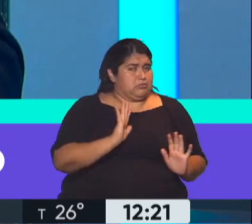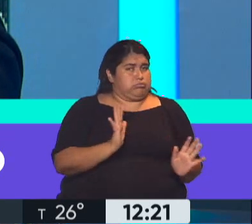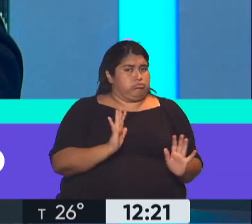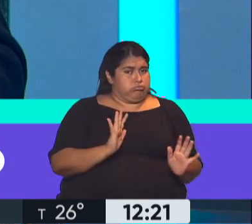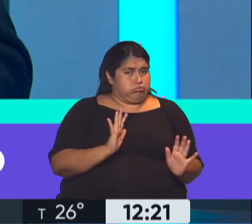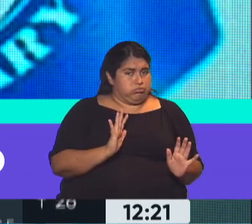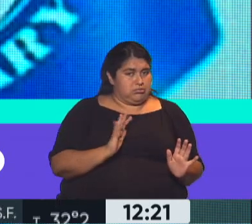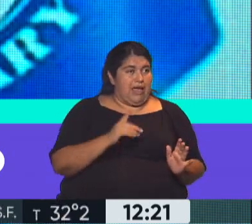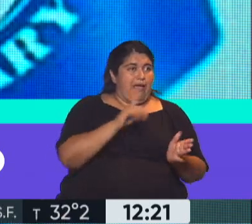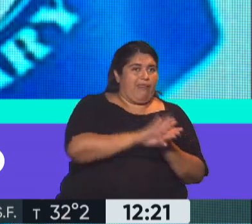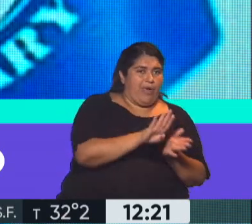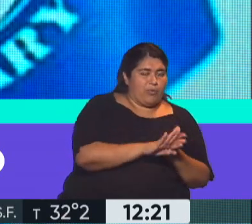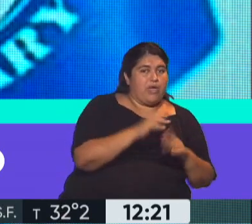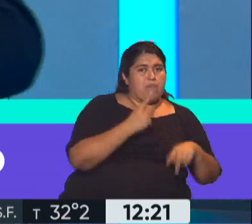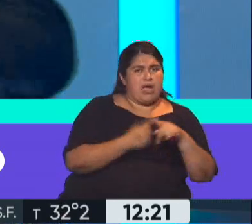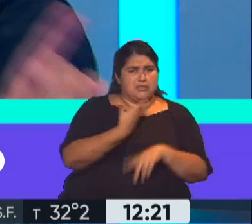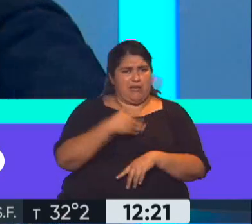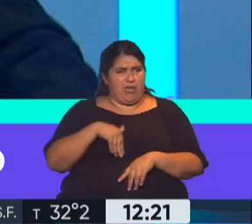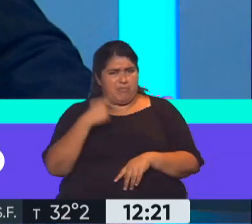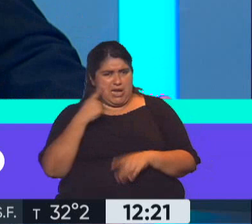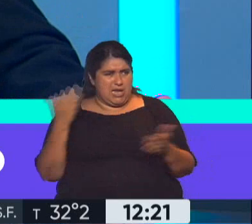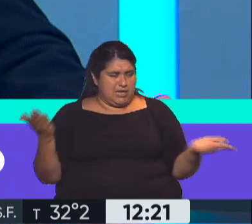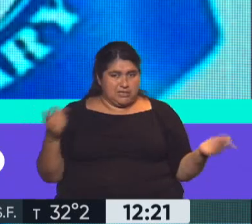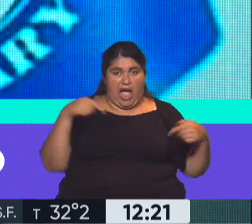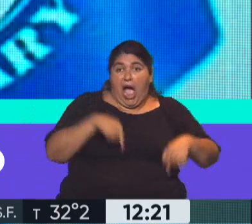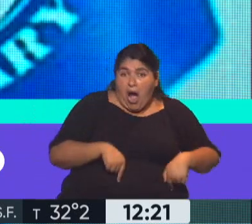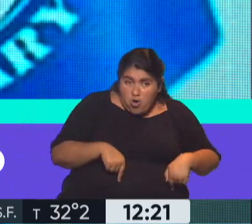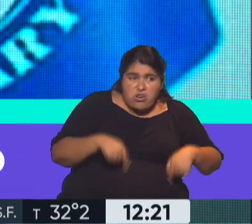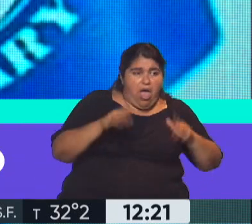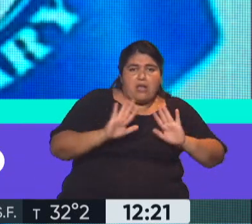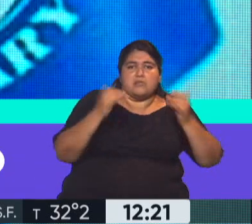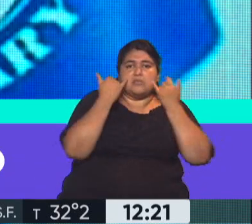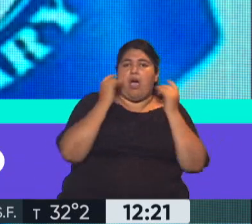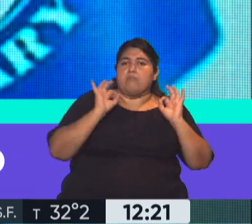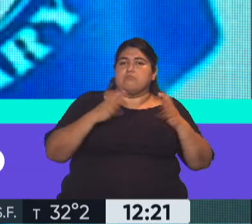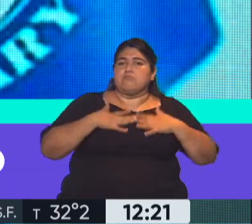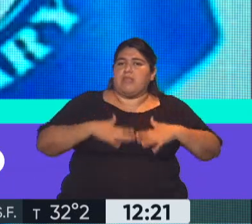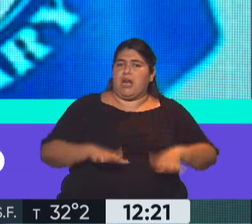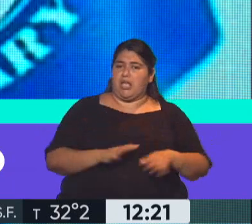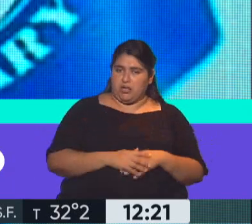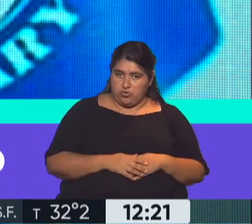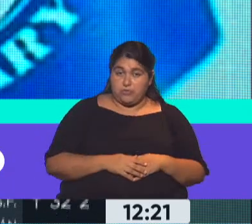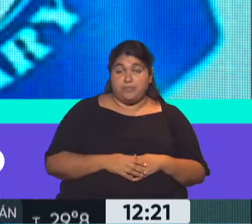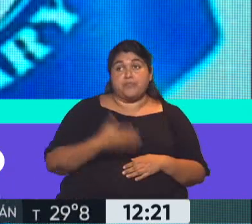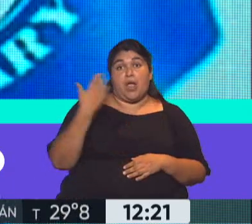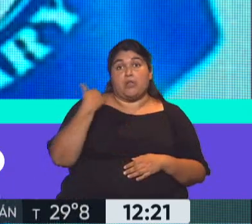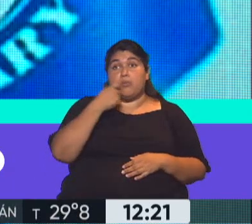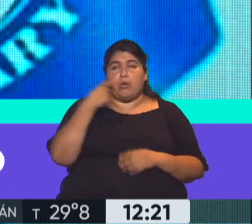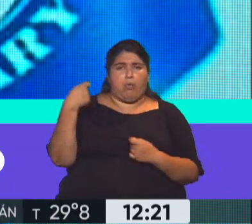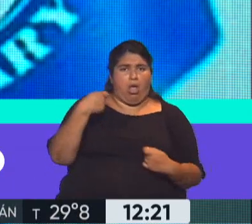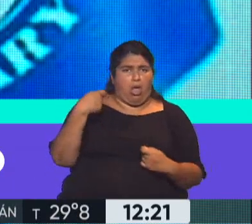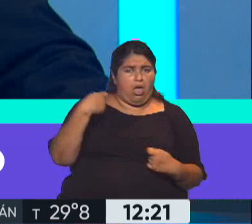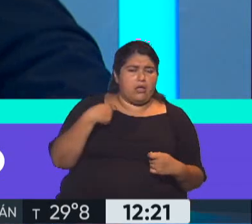soga al cuello con el crédito con el FMI. Y no tiene ninguna de las dos sogas a partir de haber tenido la soga al cuello también con las exigencias del FMI que finalmente no